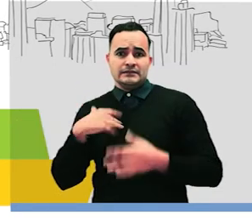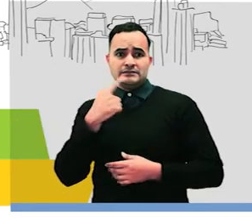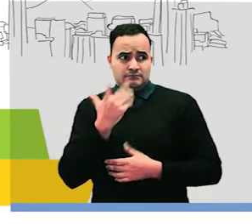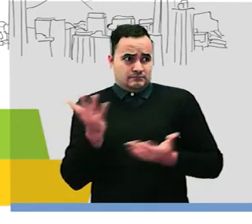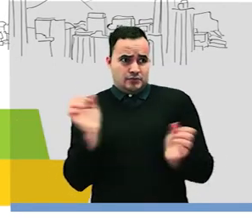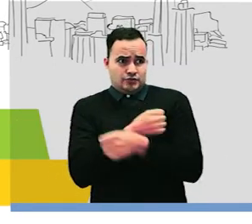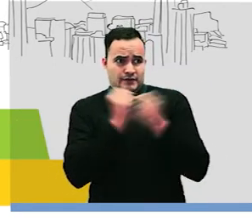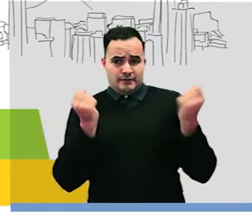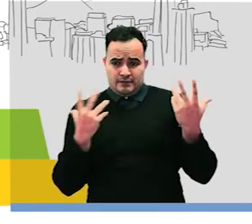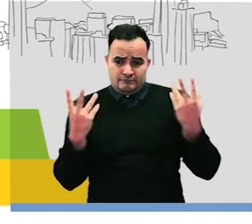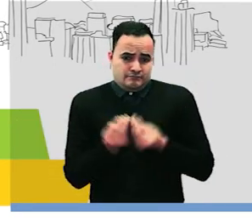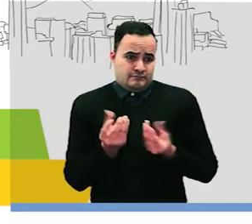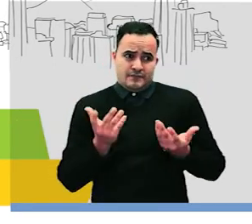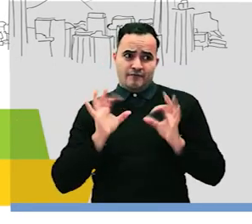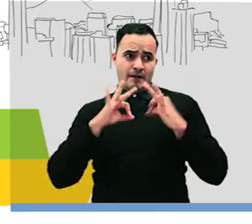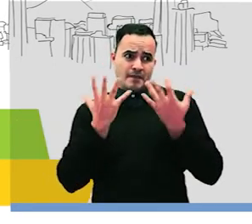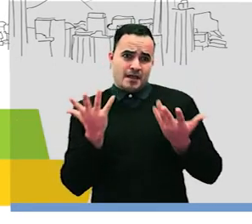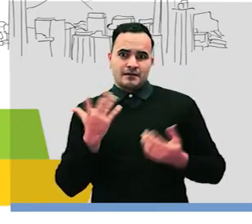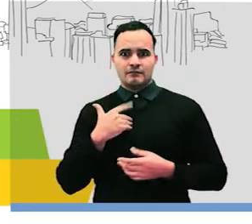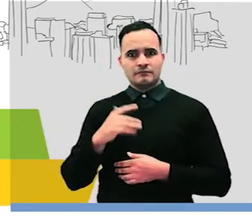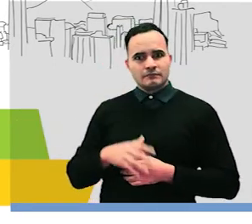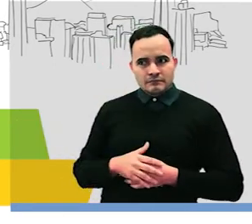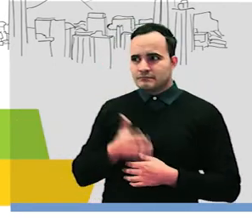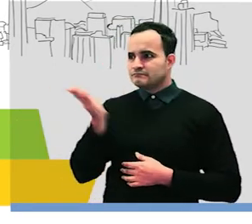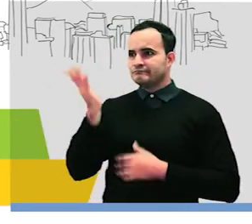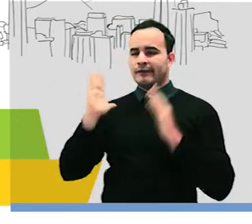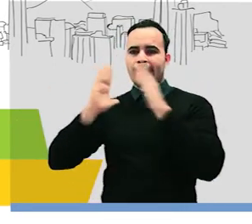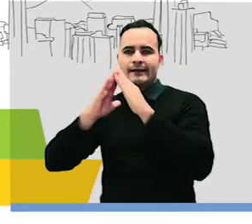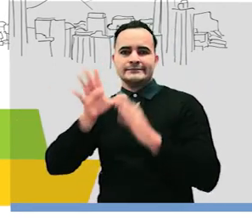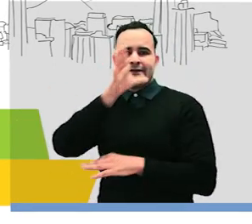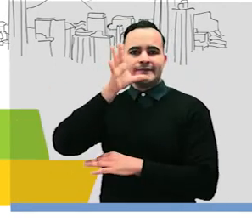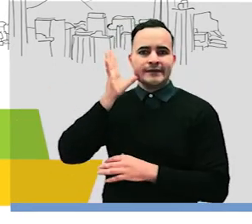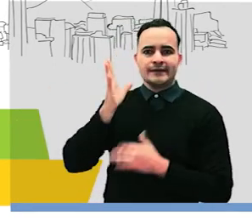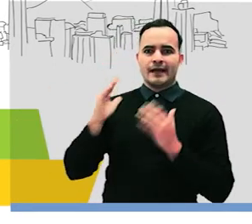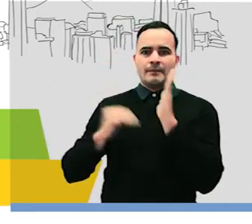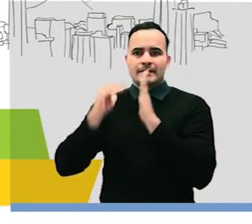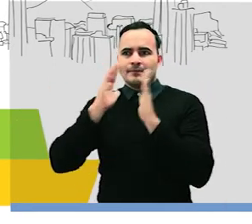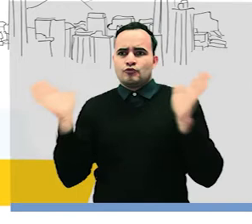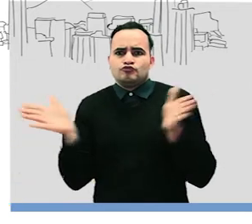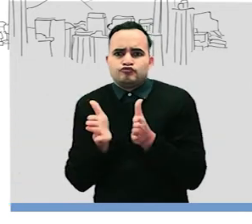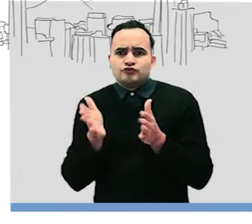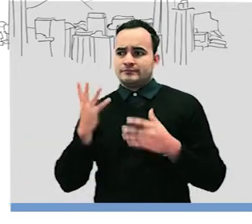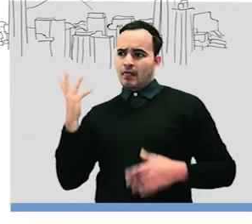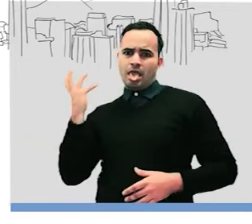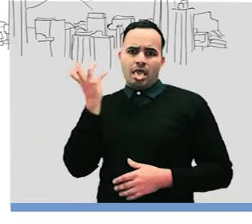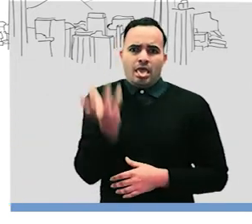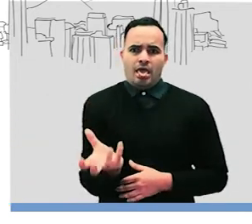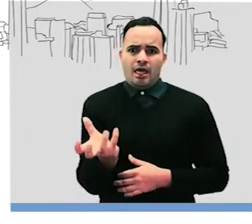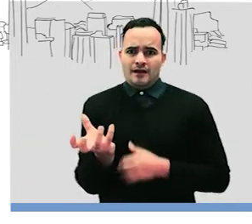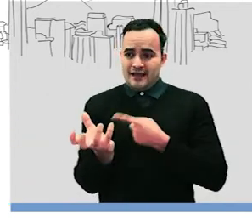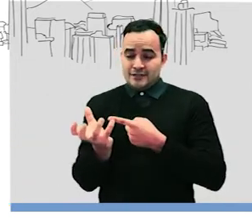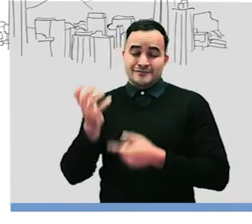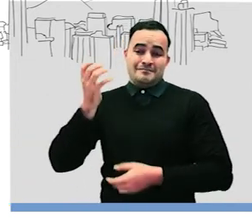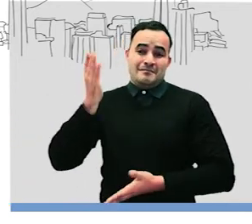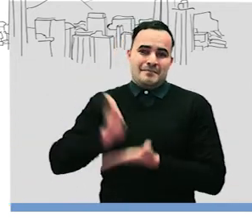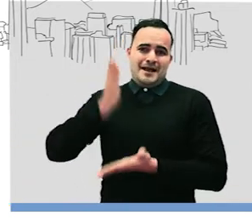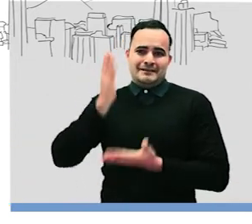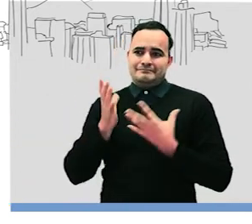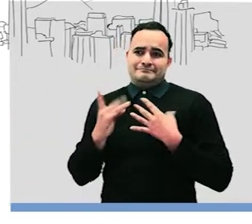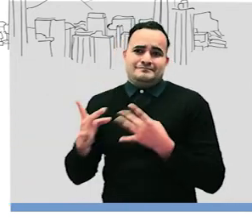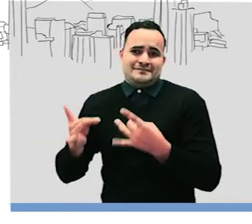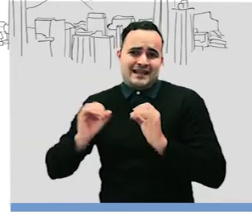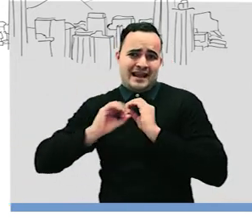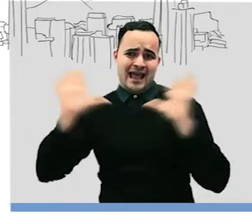familiares, ¿cómo no nos vamos a reunir? Si se reúnen en una finca, en un apartamento, en una casa, ¿qué hay? Espacios de mucho riesgo.